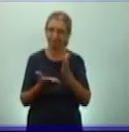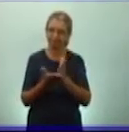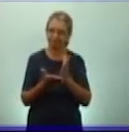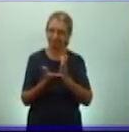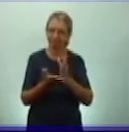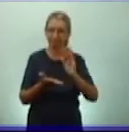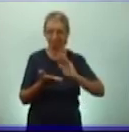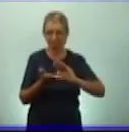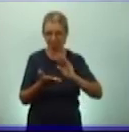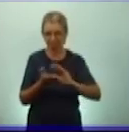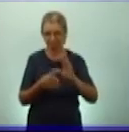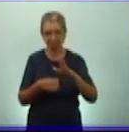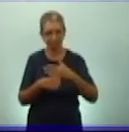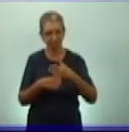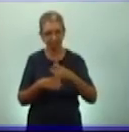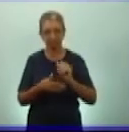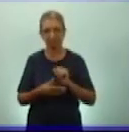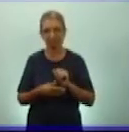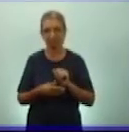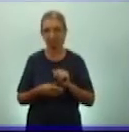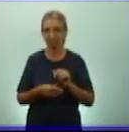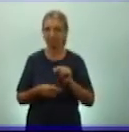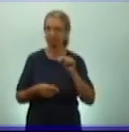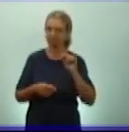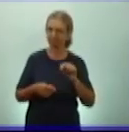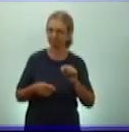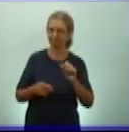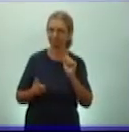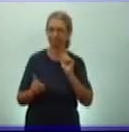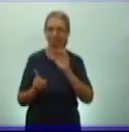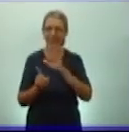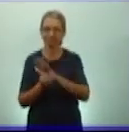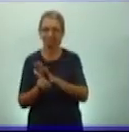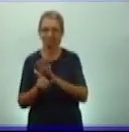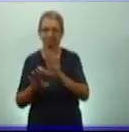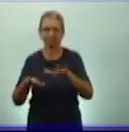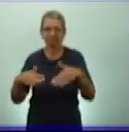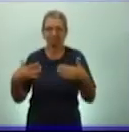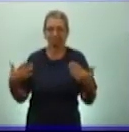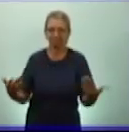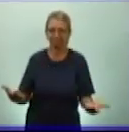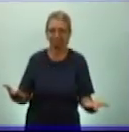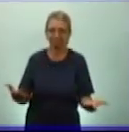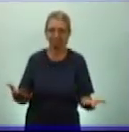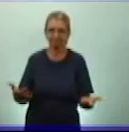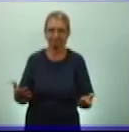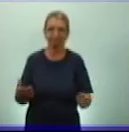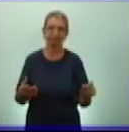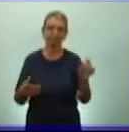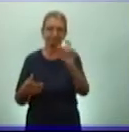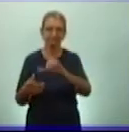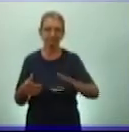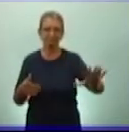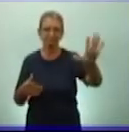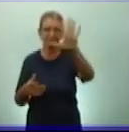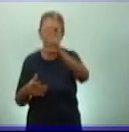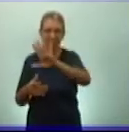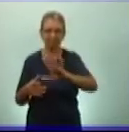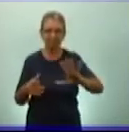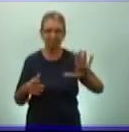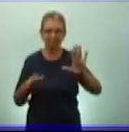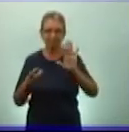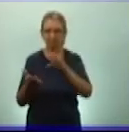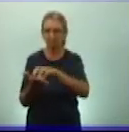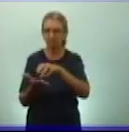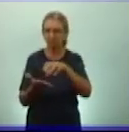atención posible. Por tanto, me gustaría comenzar primero, como siempre iniciamos estas clases ubicando